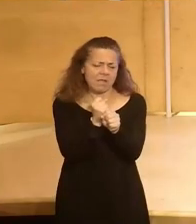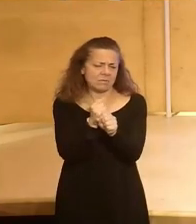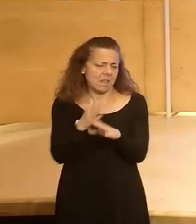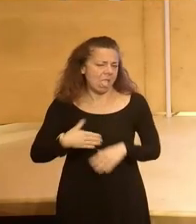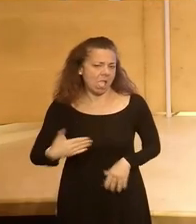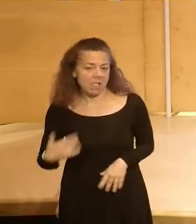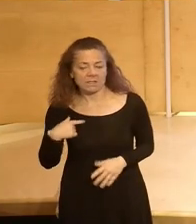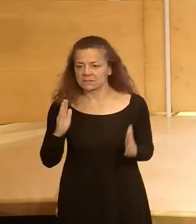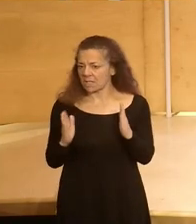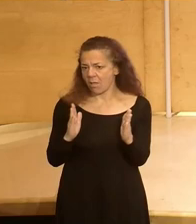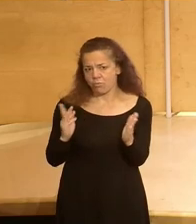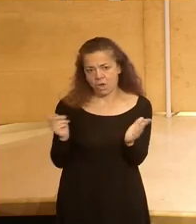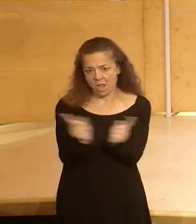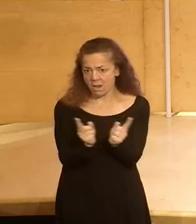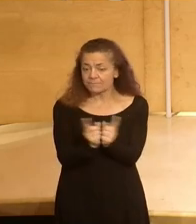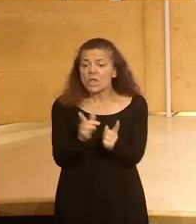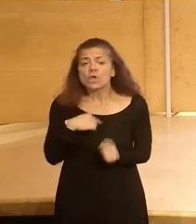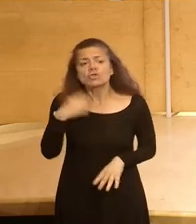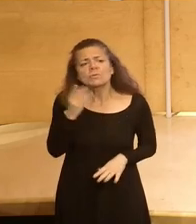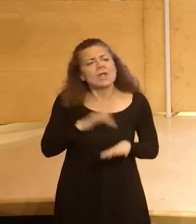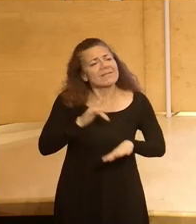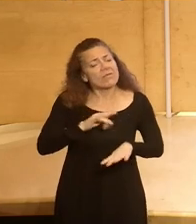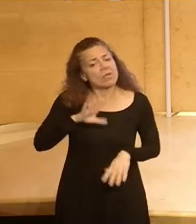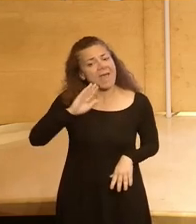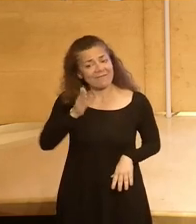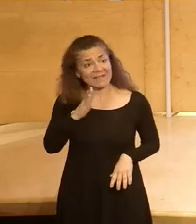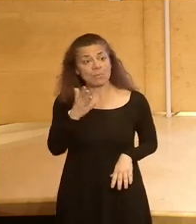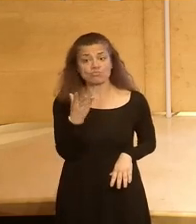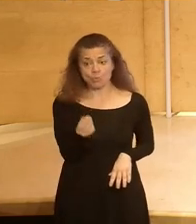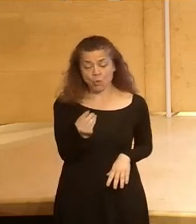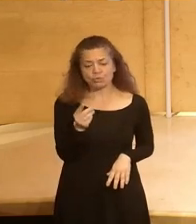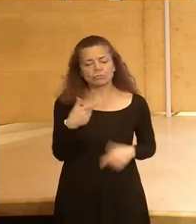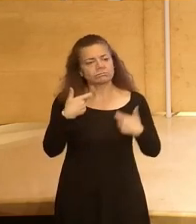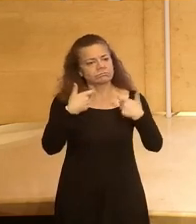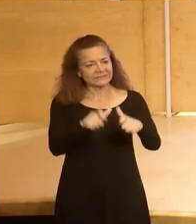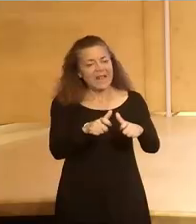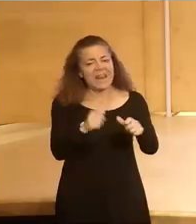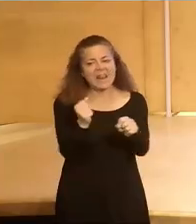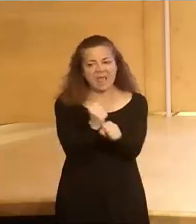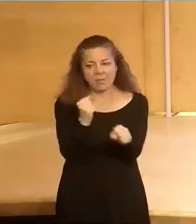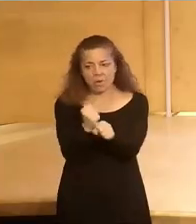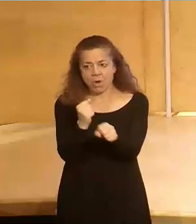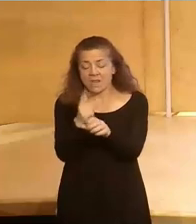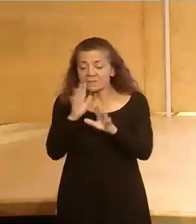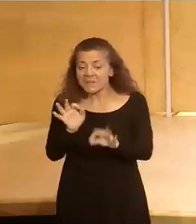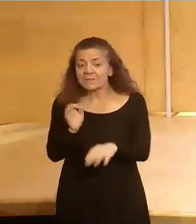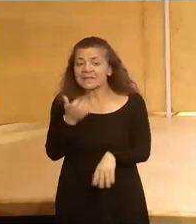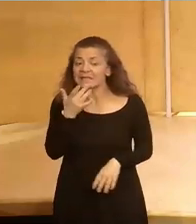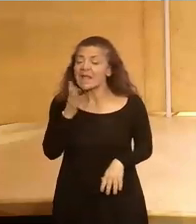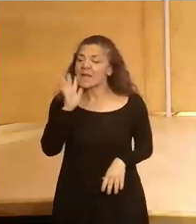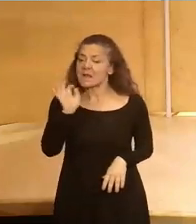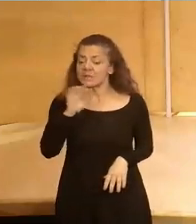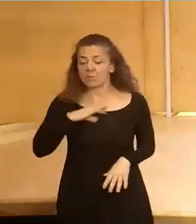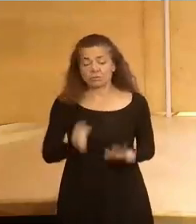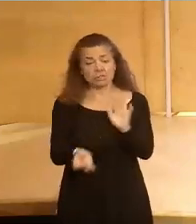y sean temporales entonces yo creo que la digitalización puede afectar mucho al mercado laboral en cuanto podemos realmente